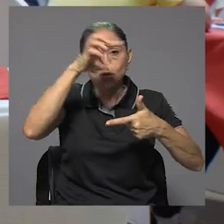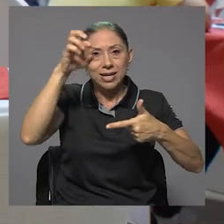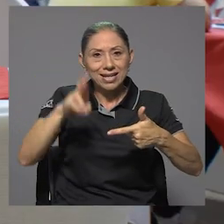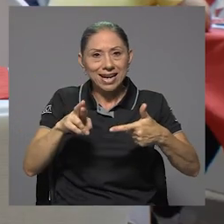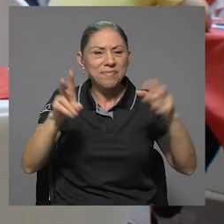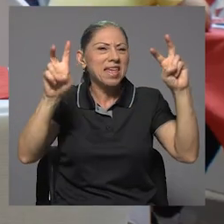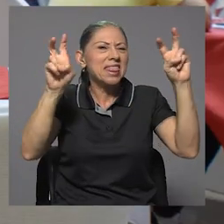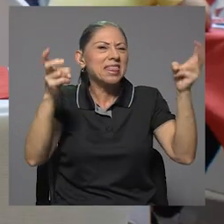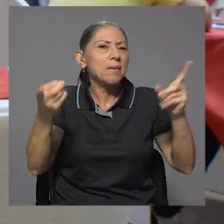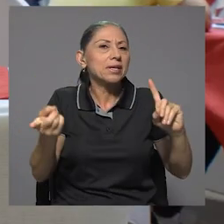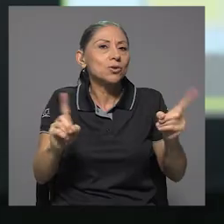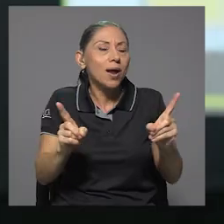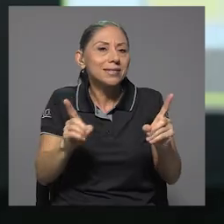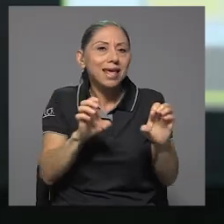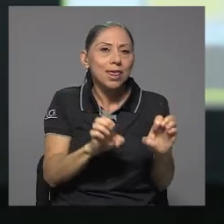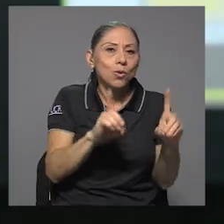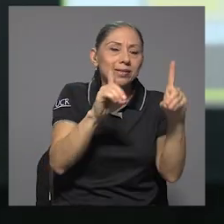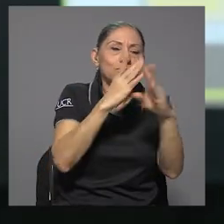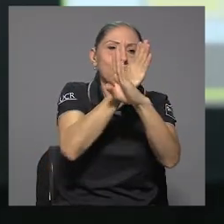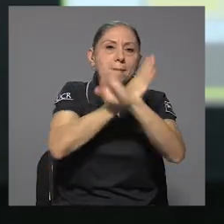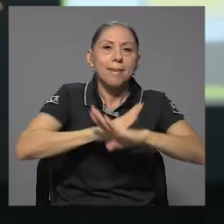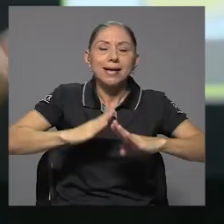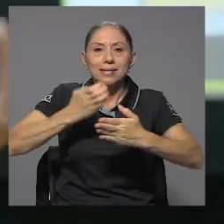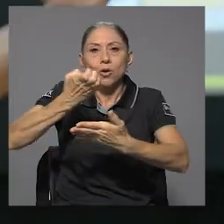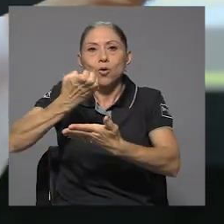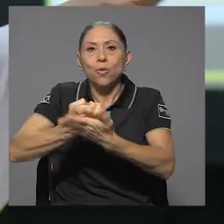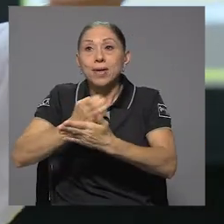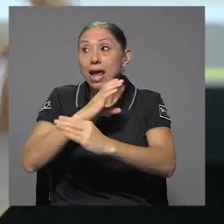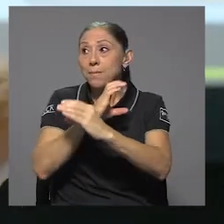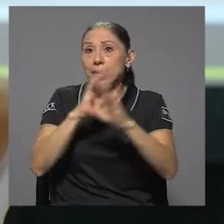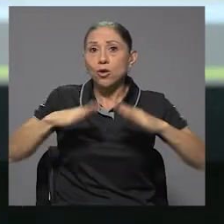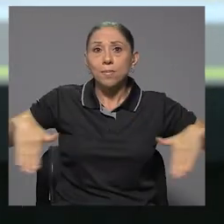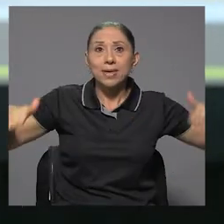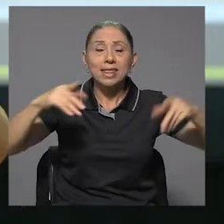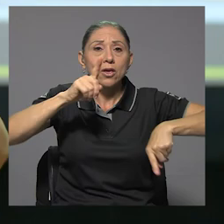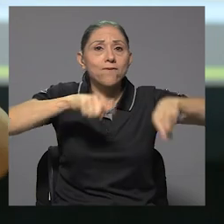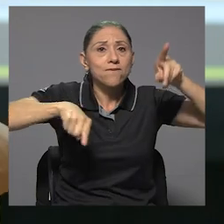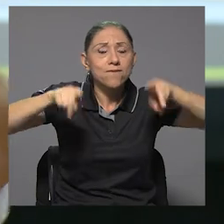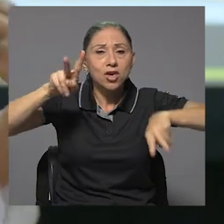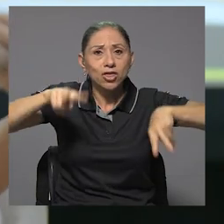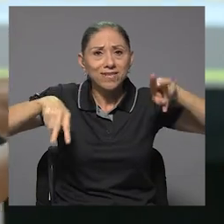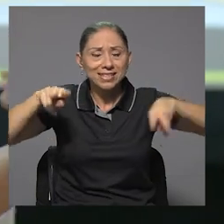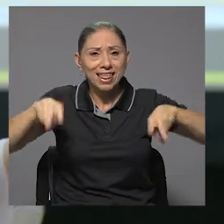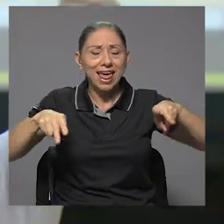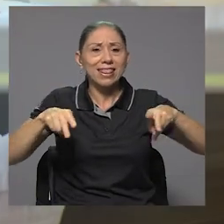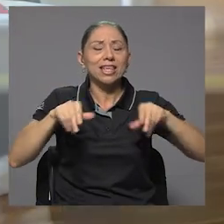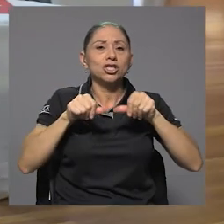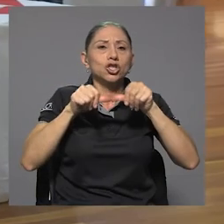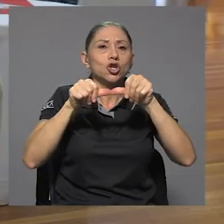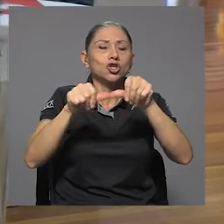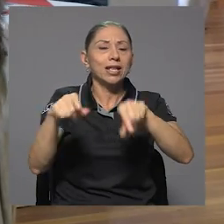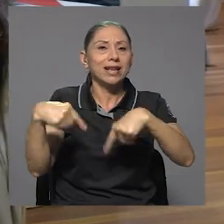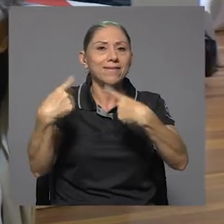temas como educación, paz, economía, medio ambiente, biodiversidad y sostenibilidad.